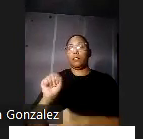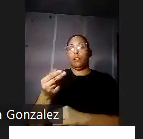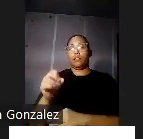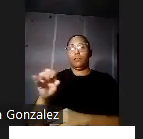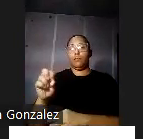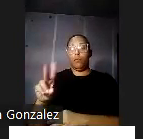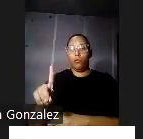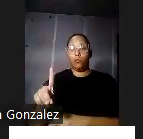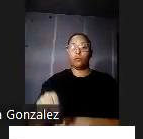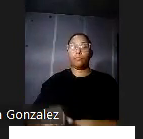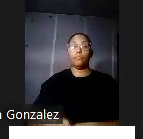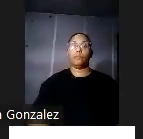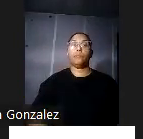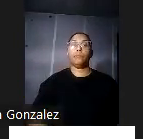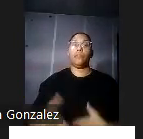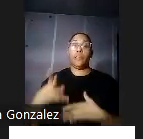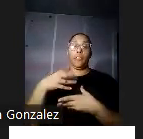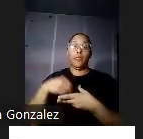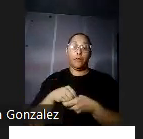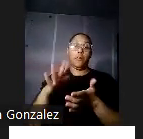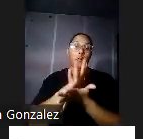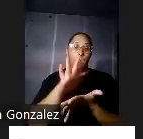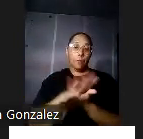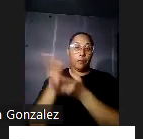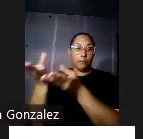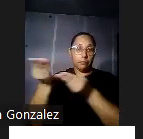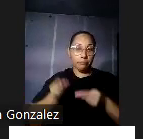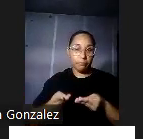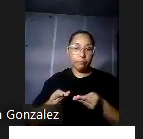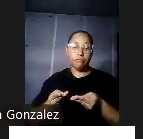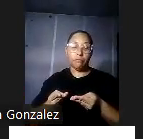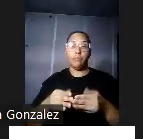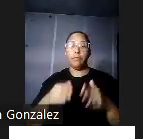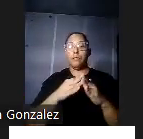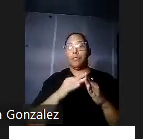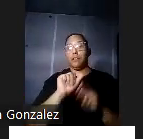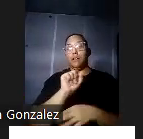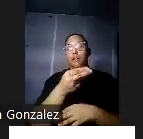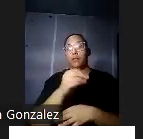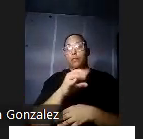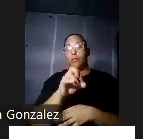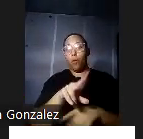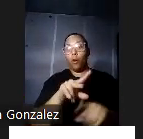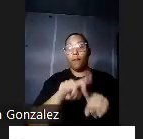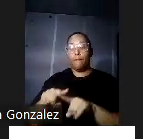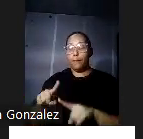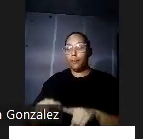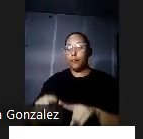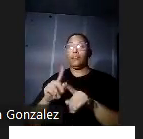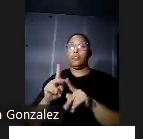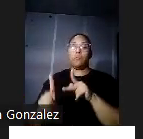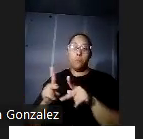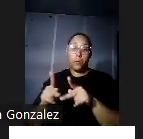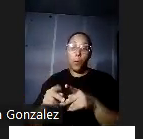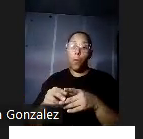Dentro de de esta documentación que nos provee la la casa Ashford y de otras fuentes que localicé durante la